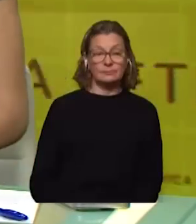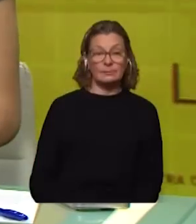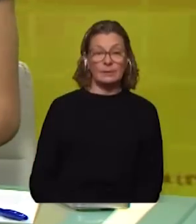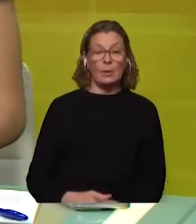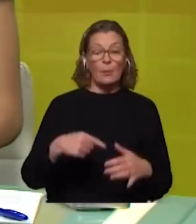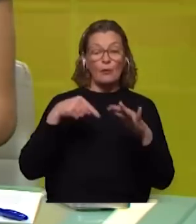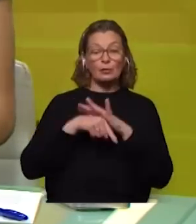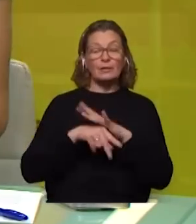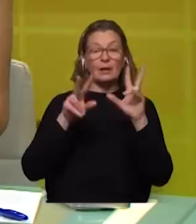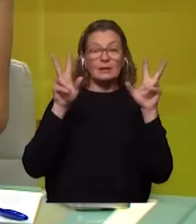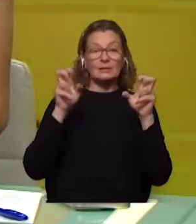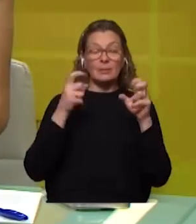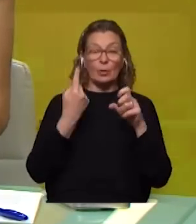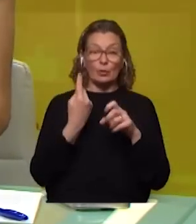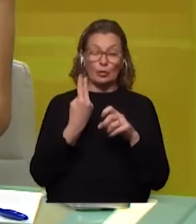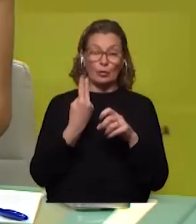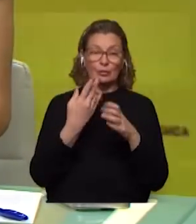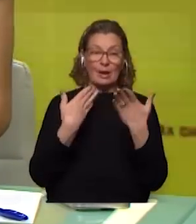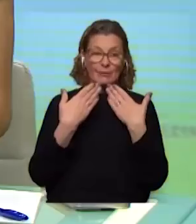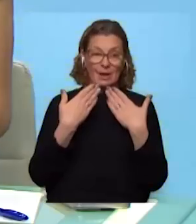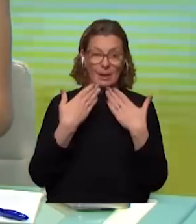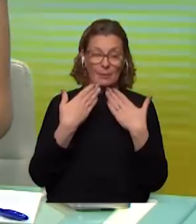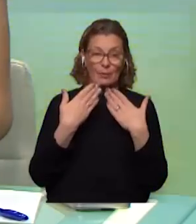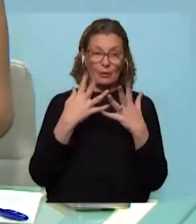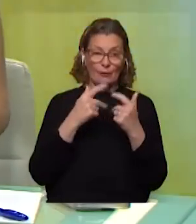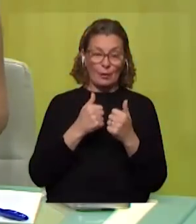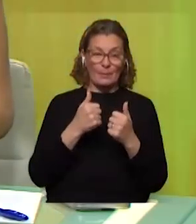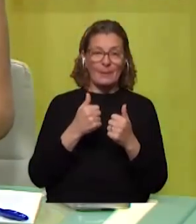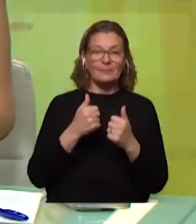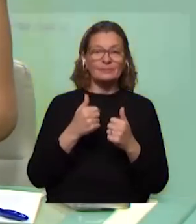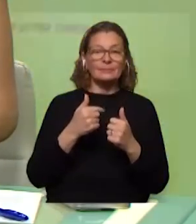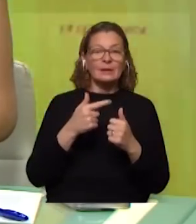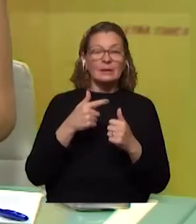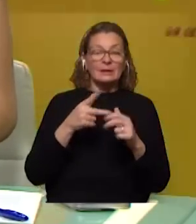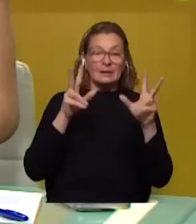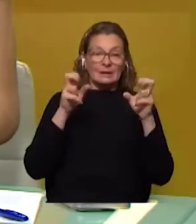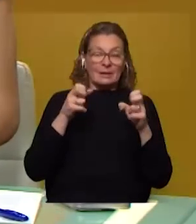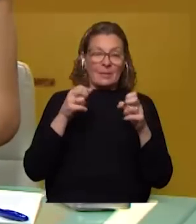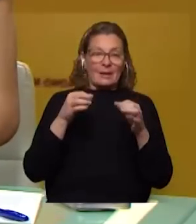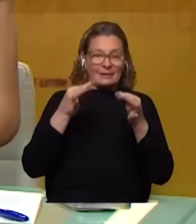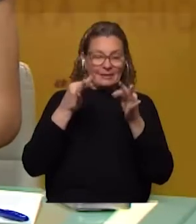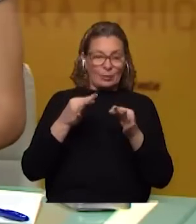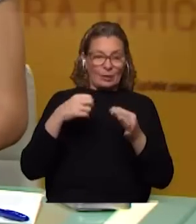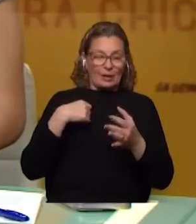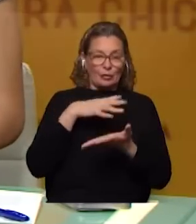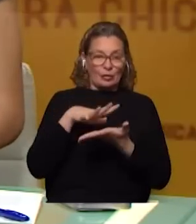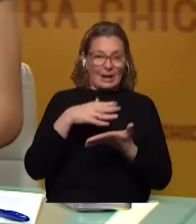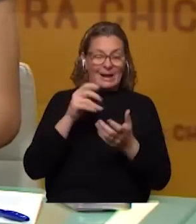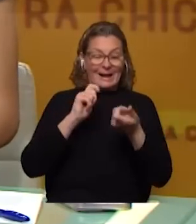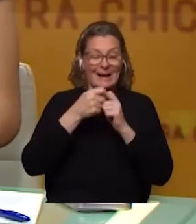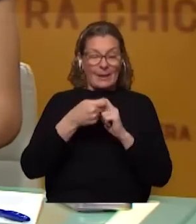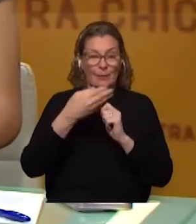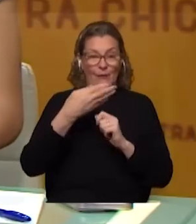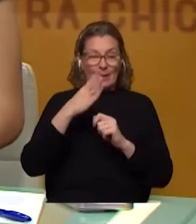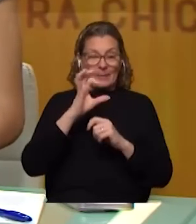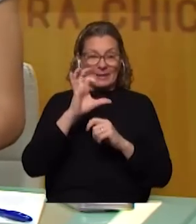y profundizamos en uno de los dos temas que trataba a su manera Bottinelli recién en el tema de la seguridad social la reforma y que nos